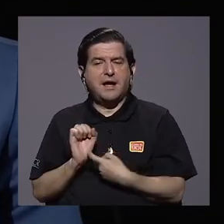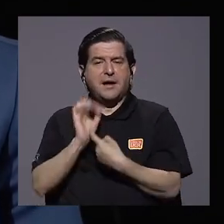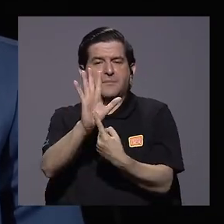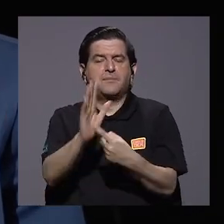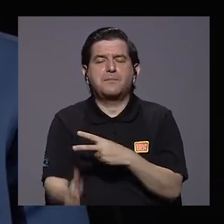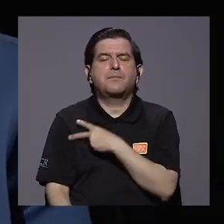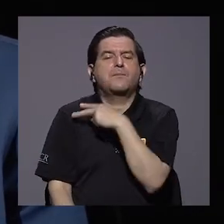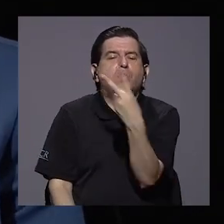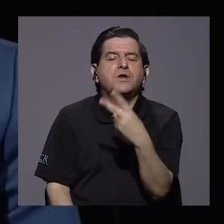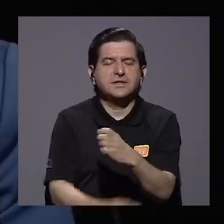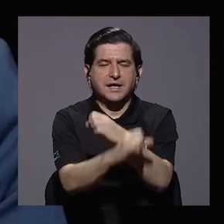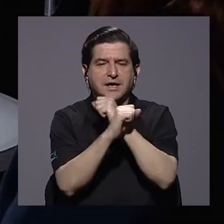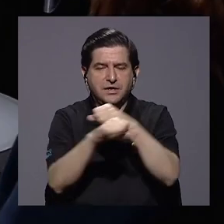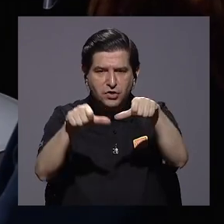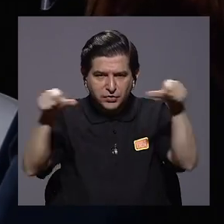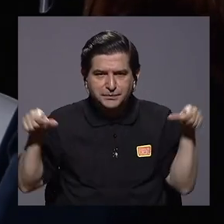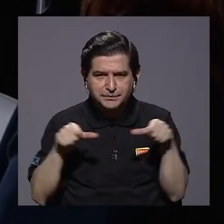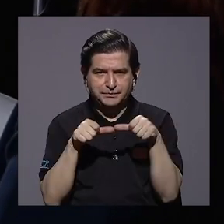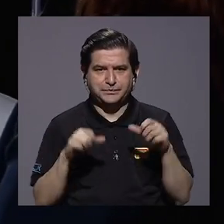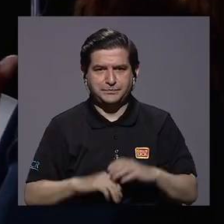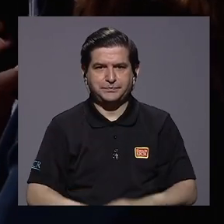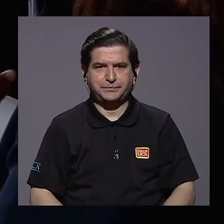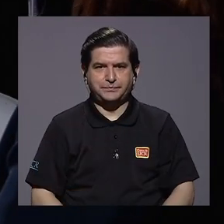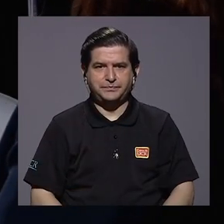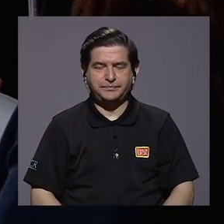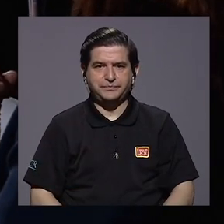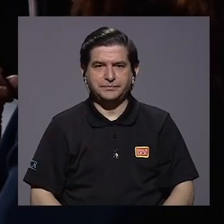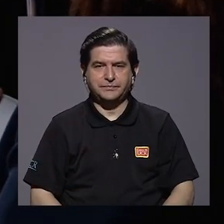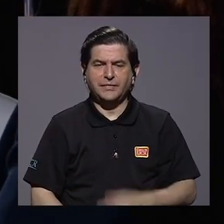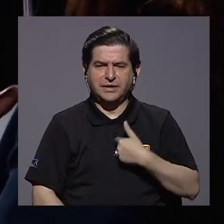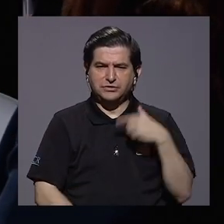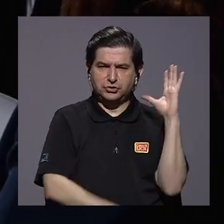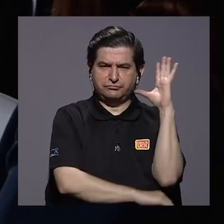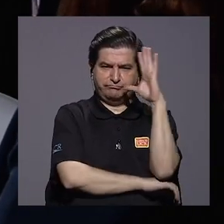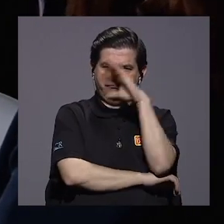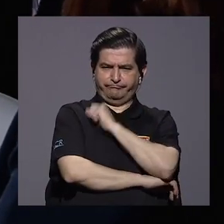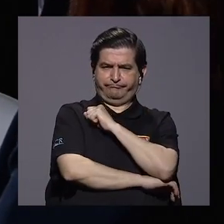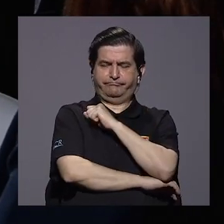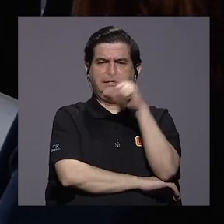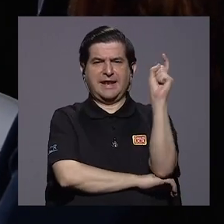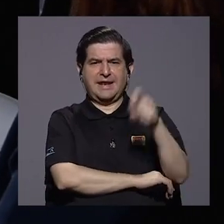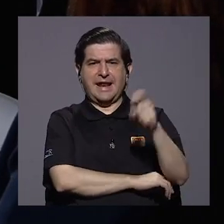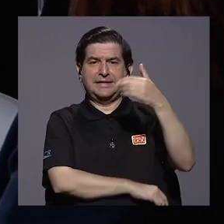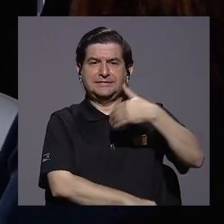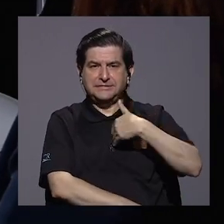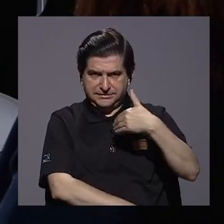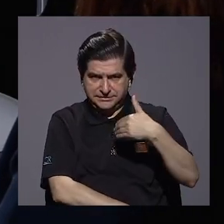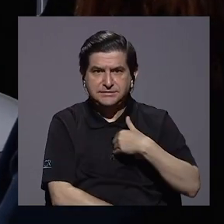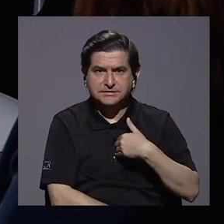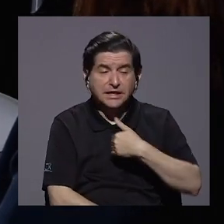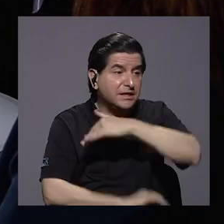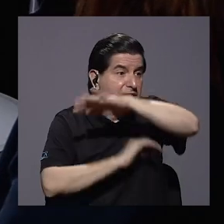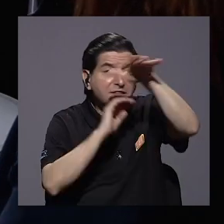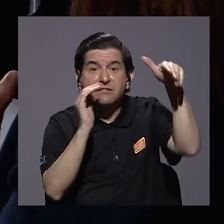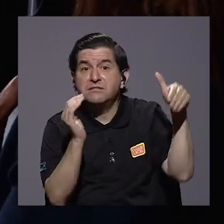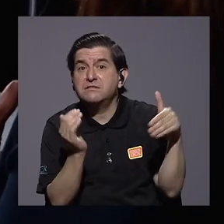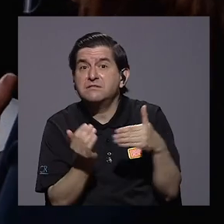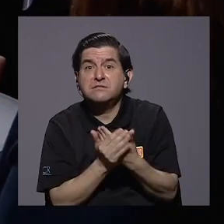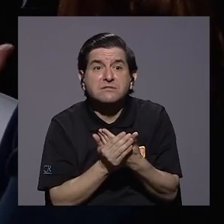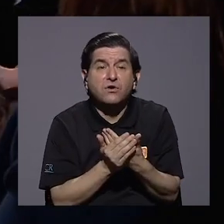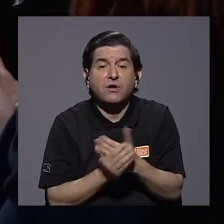de voluntariado en seguridad. Cuando me doy cuenta de las necesidades que había de toda